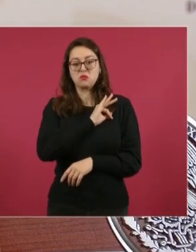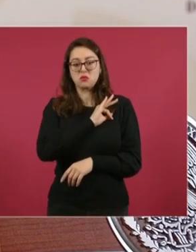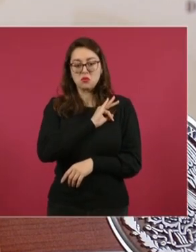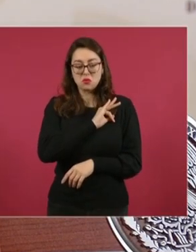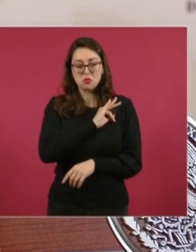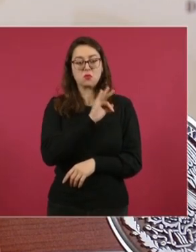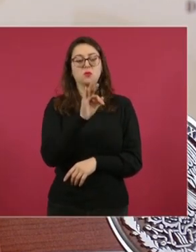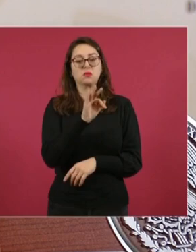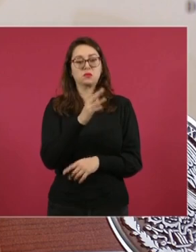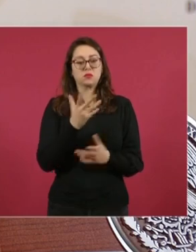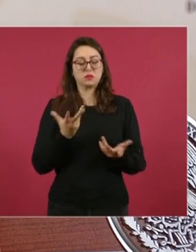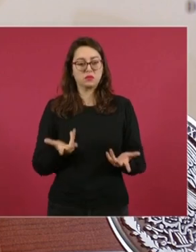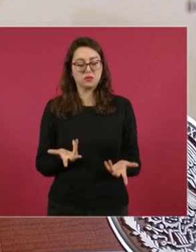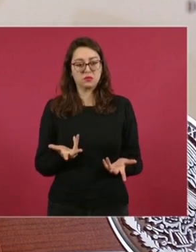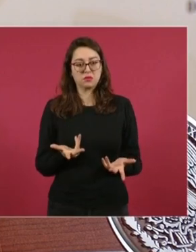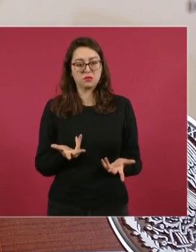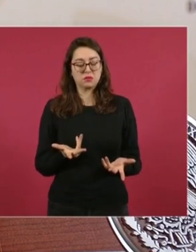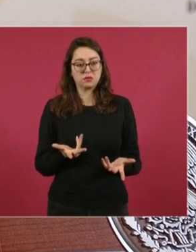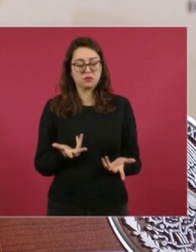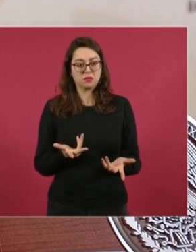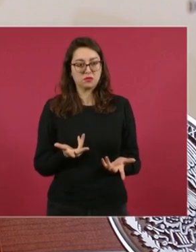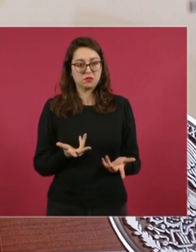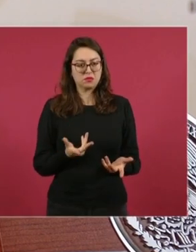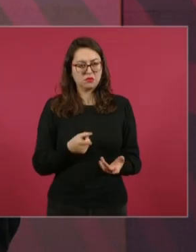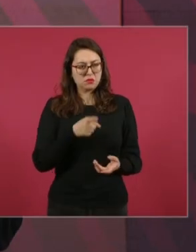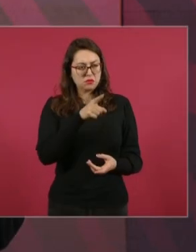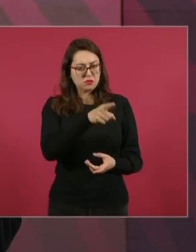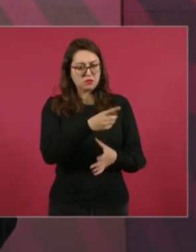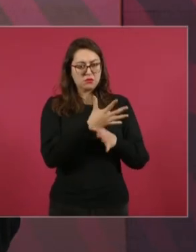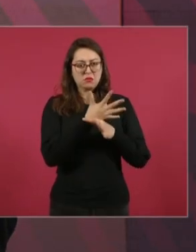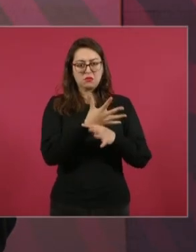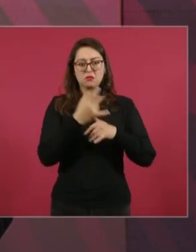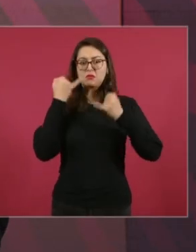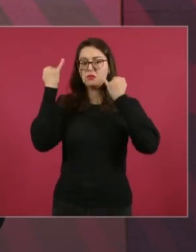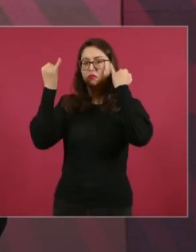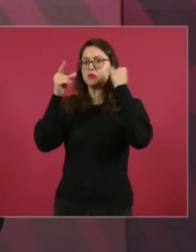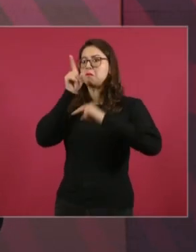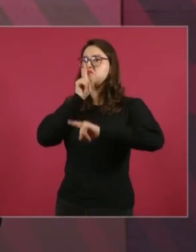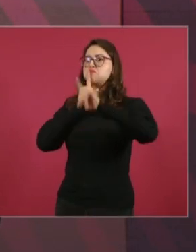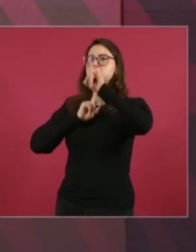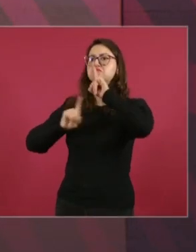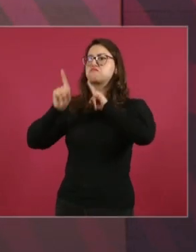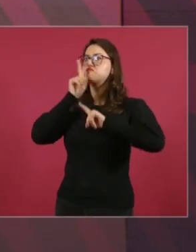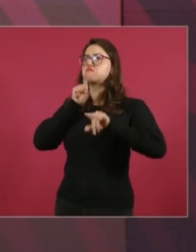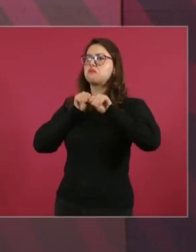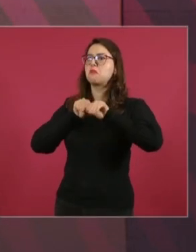Entre más mentiras utilices, mejor.